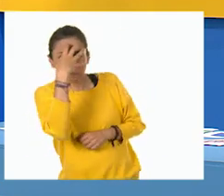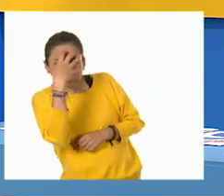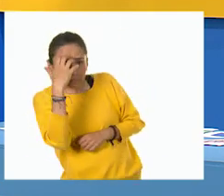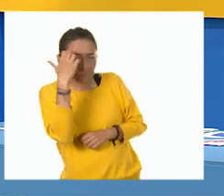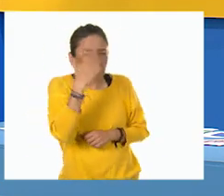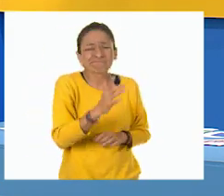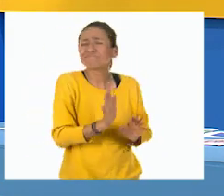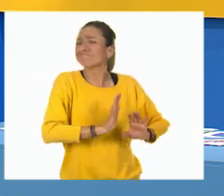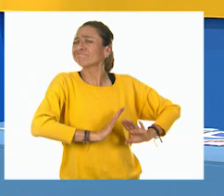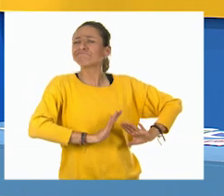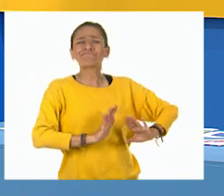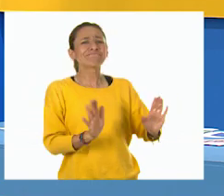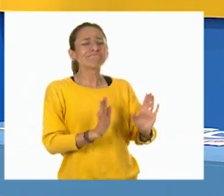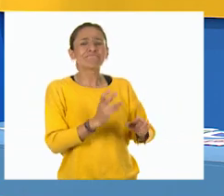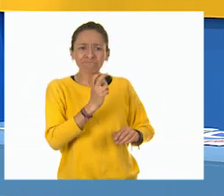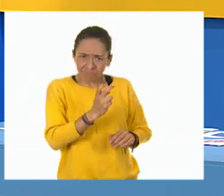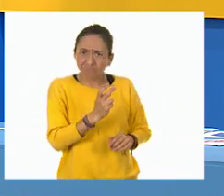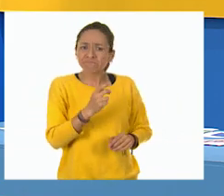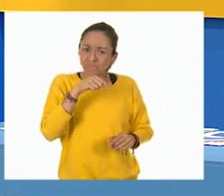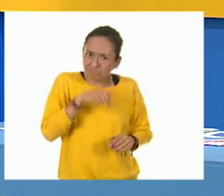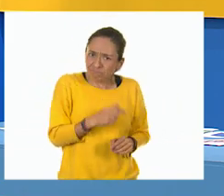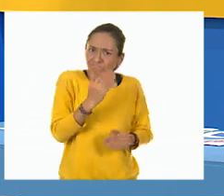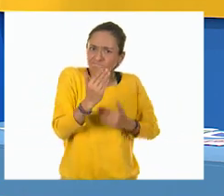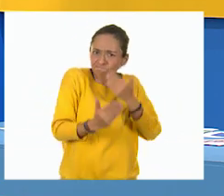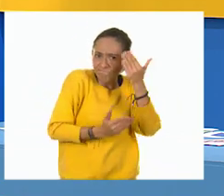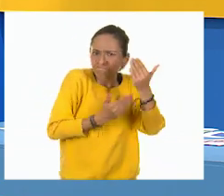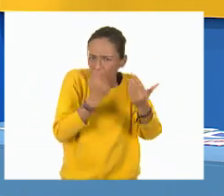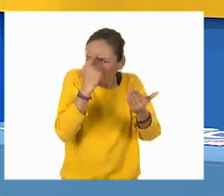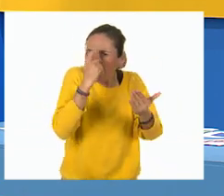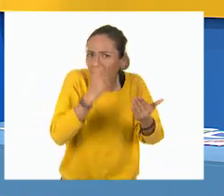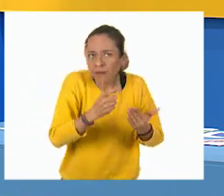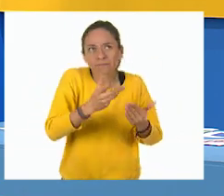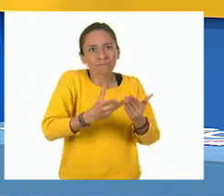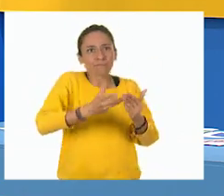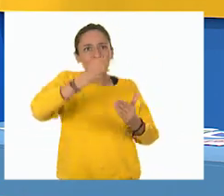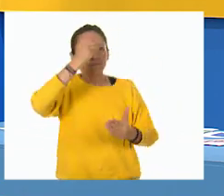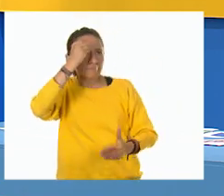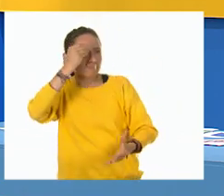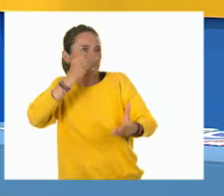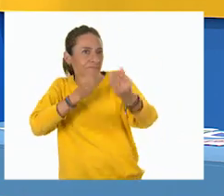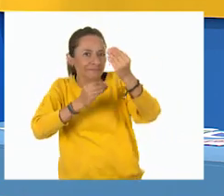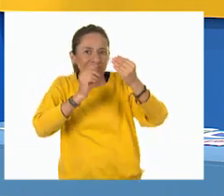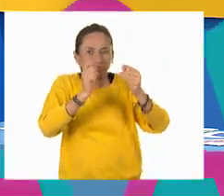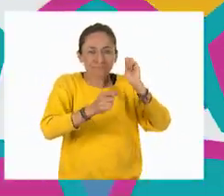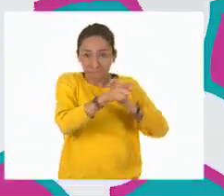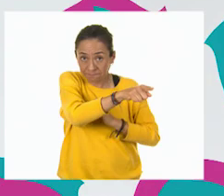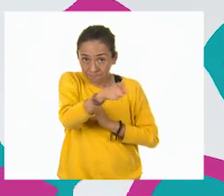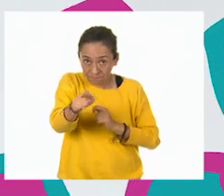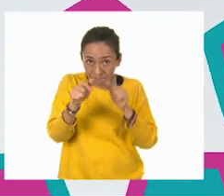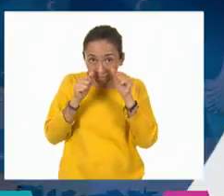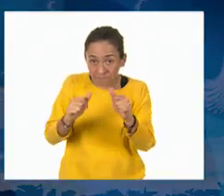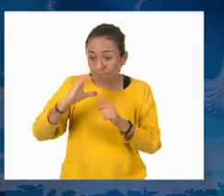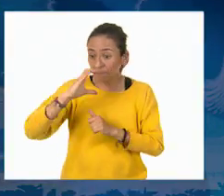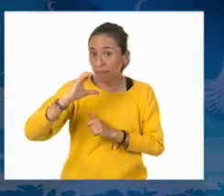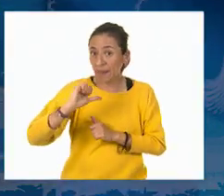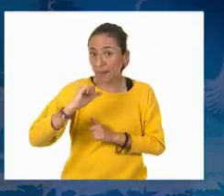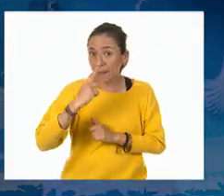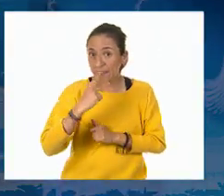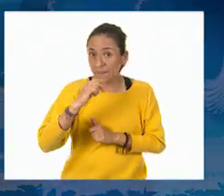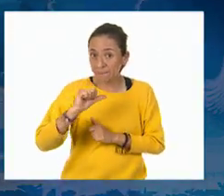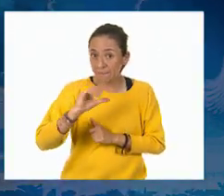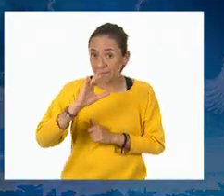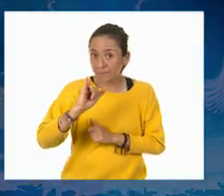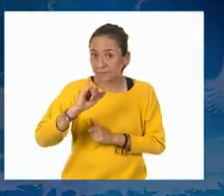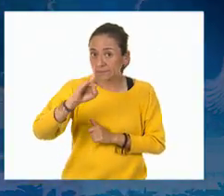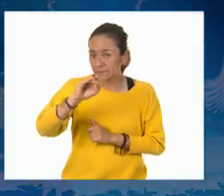estudiando. Para aprender, pongan mucha atención allá en casa. La capacidad es la cantidad de